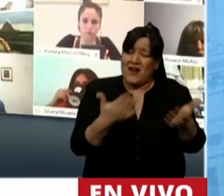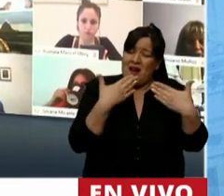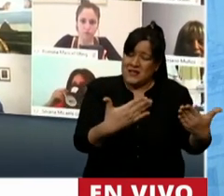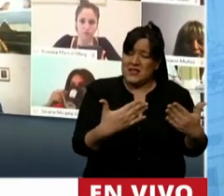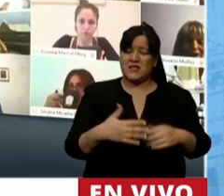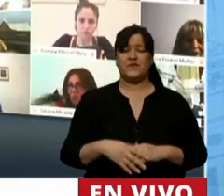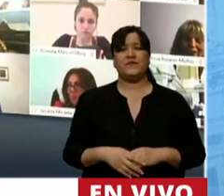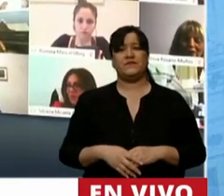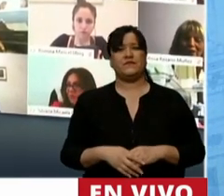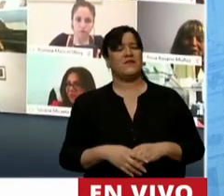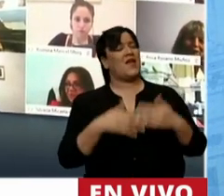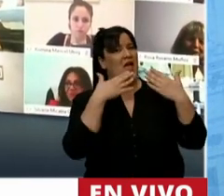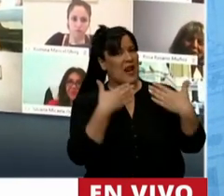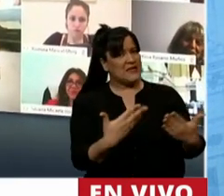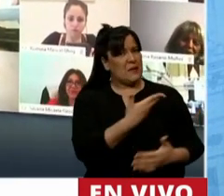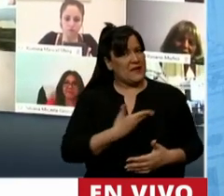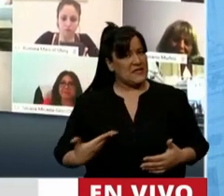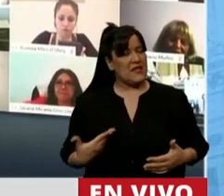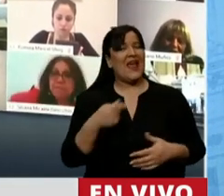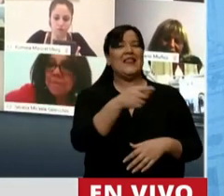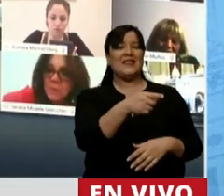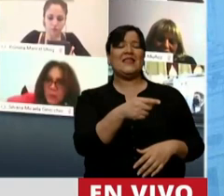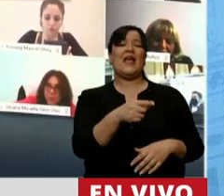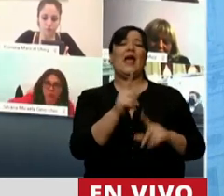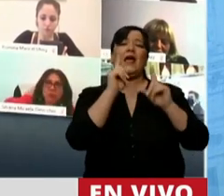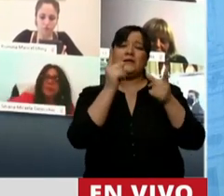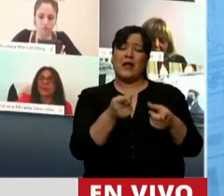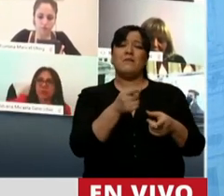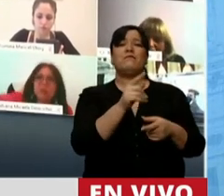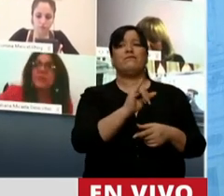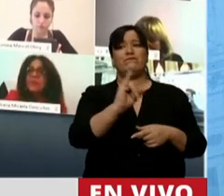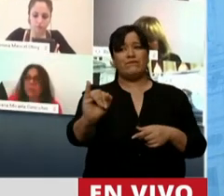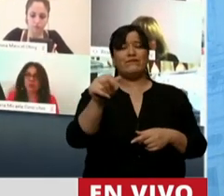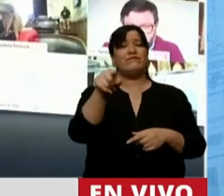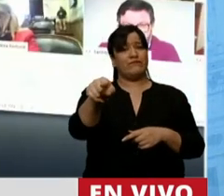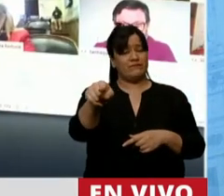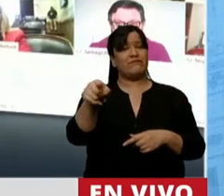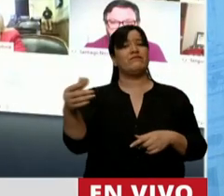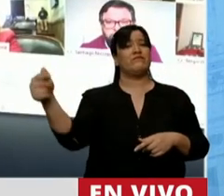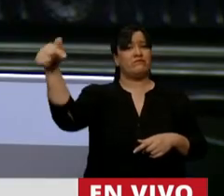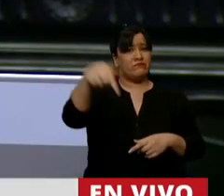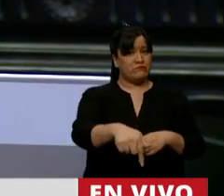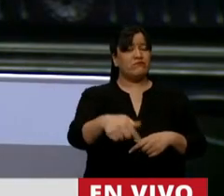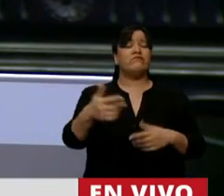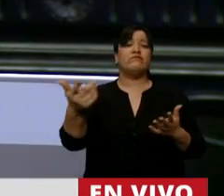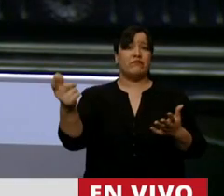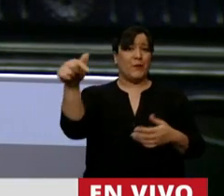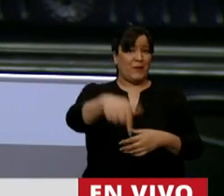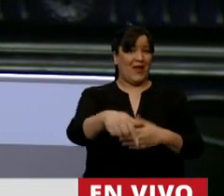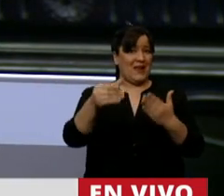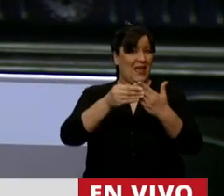Gracias. Gracias, señor Presidente, y por su intermedio al Jefe de Gabinete, Moroso, por cierto, en venir a concurrir al recinto,